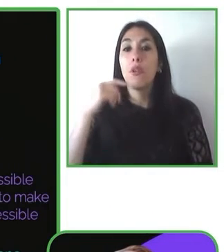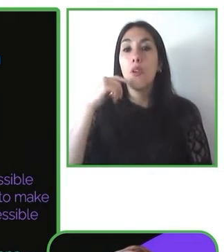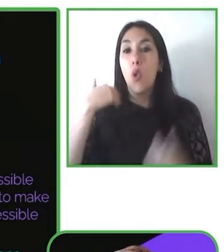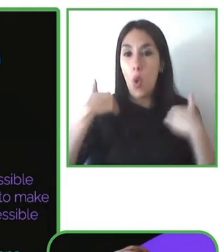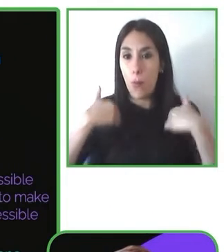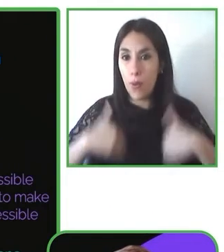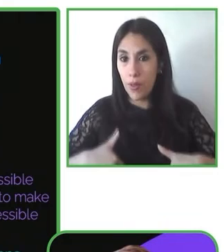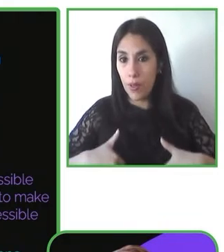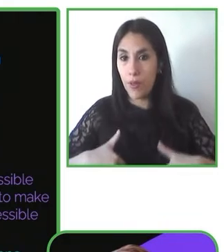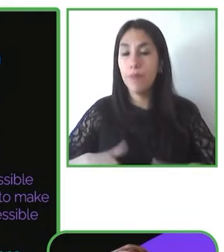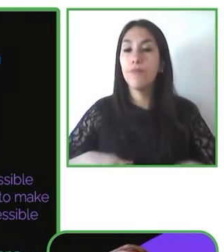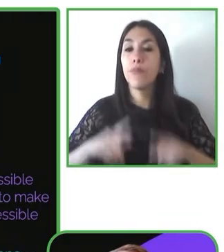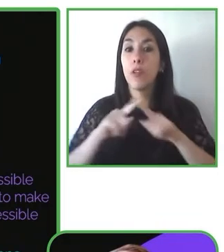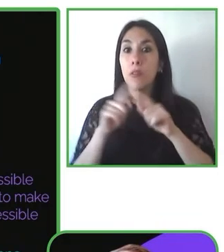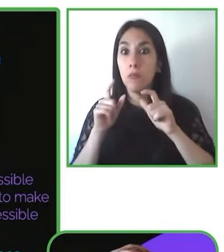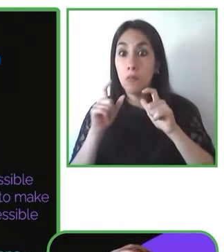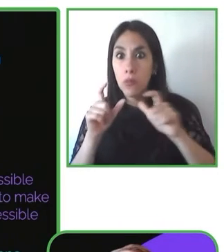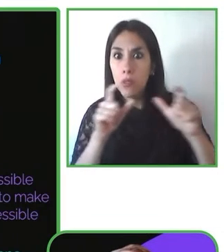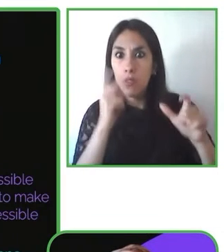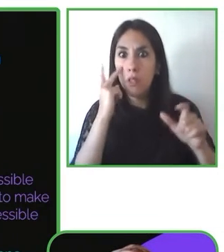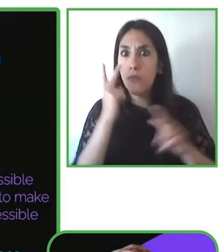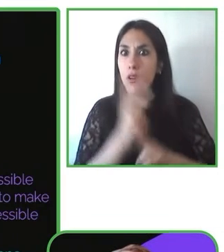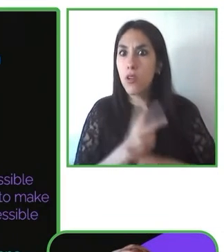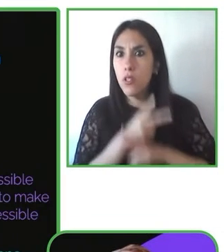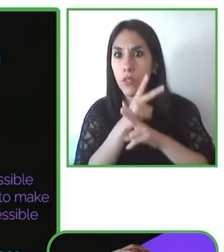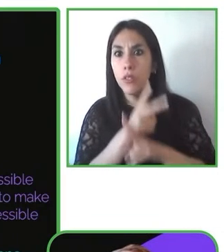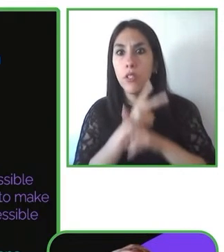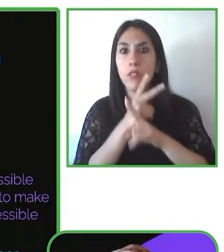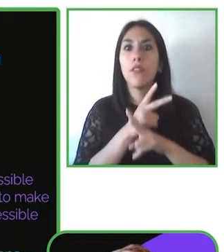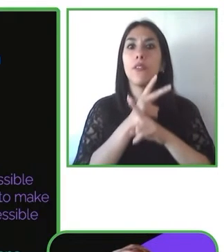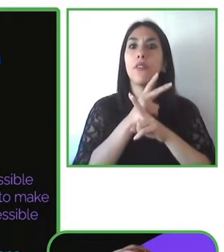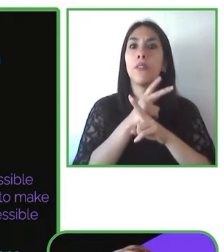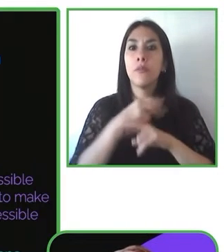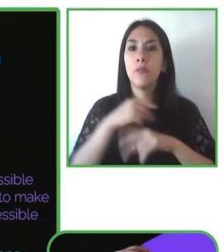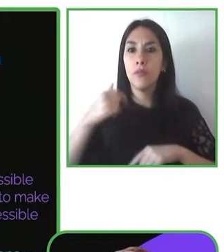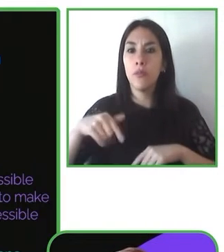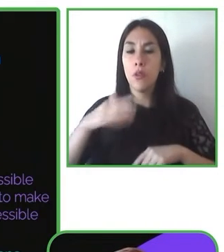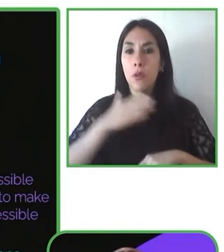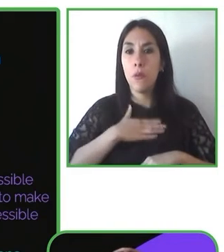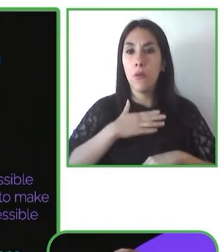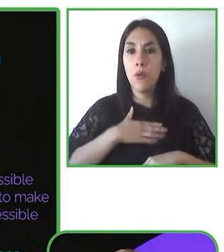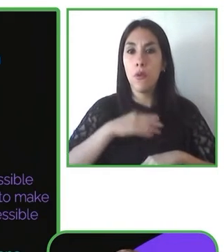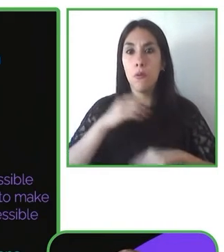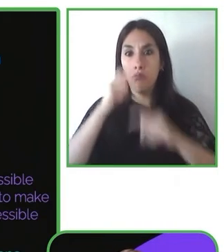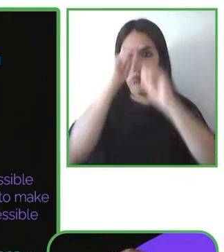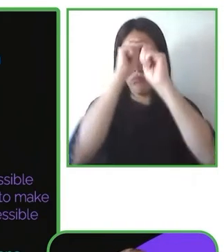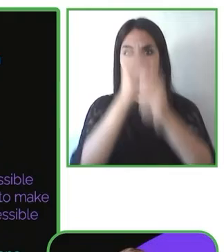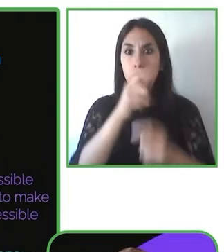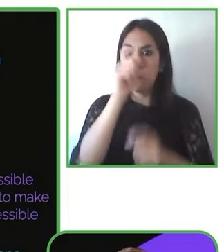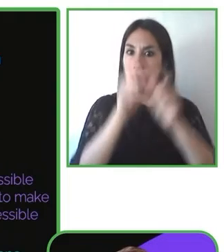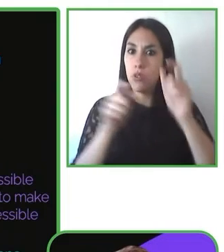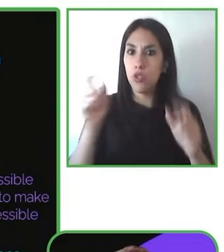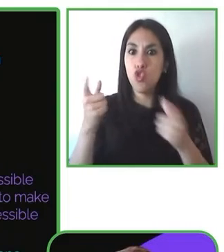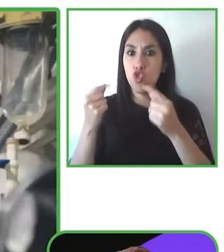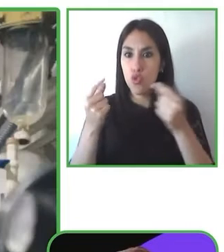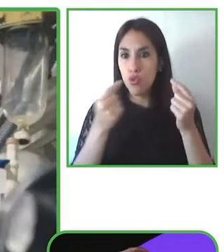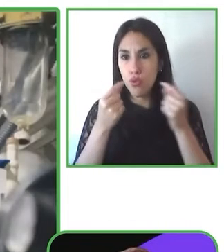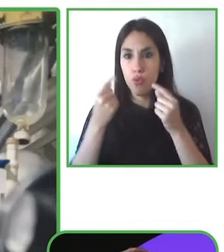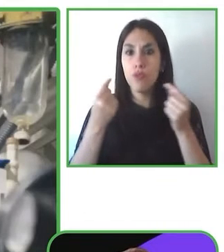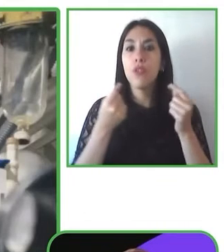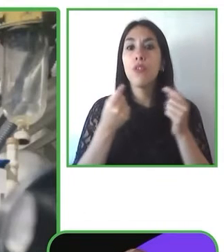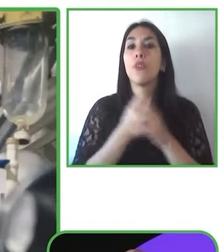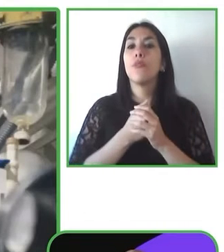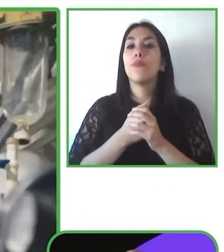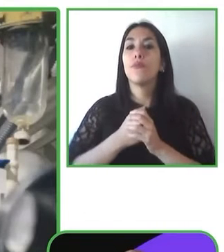respeto entre todos nosotros. No hacemos soluciones segregadas, no tratamos a las personas con discapacidades de